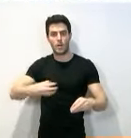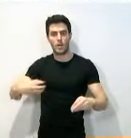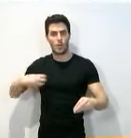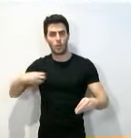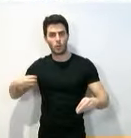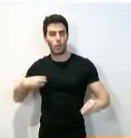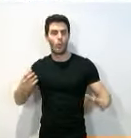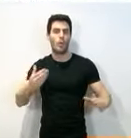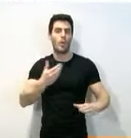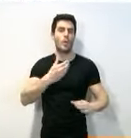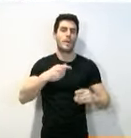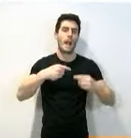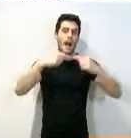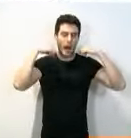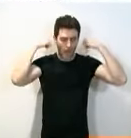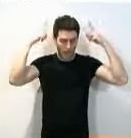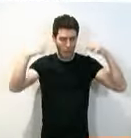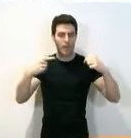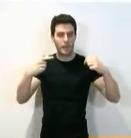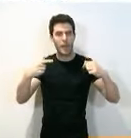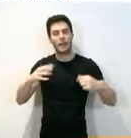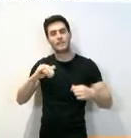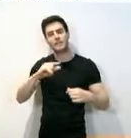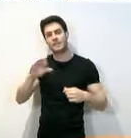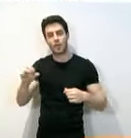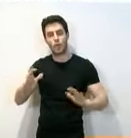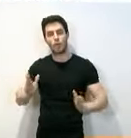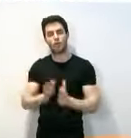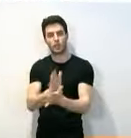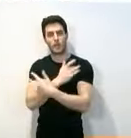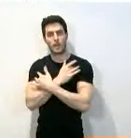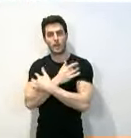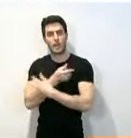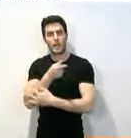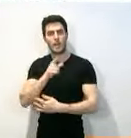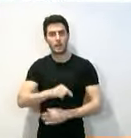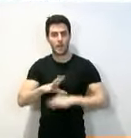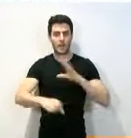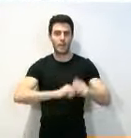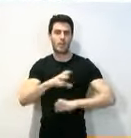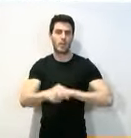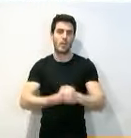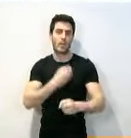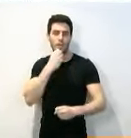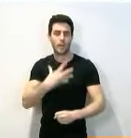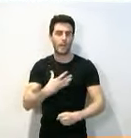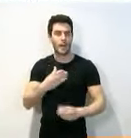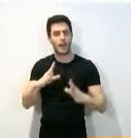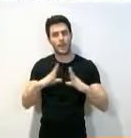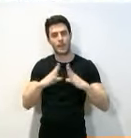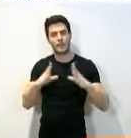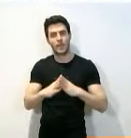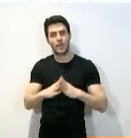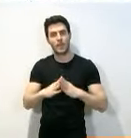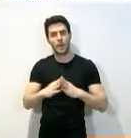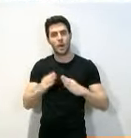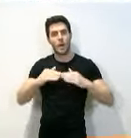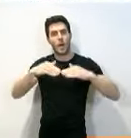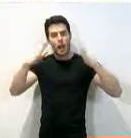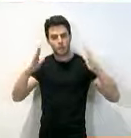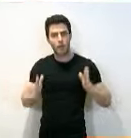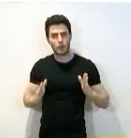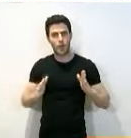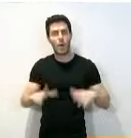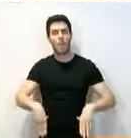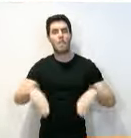Santa María. En 1835, con la desamortización de los bienes eclesiásticos, tanto el monasterio como el palacio del abad